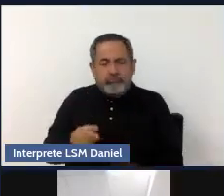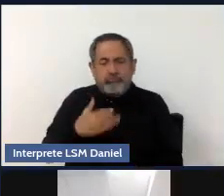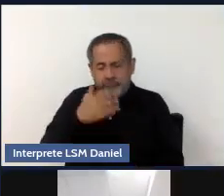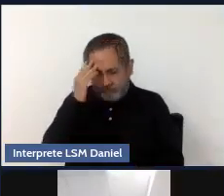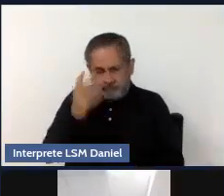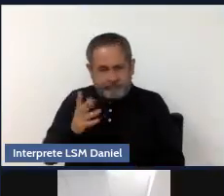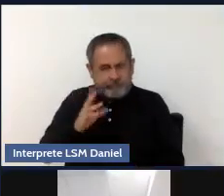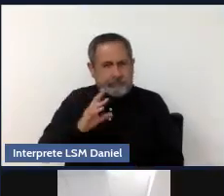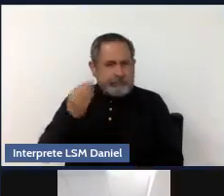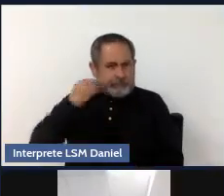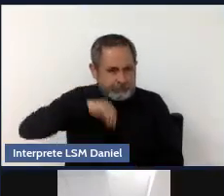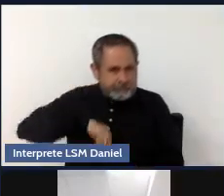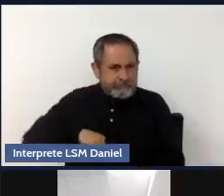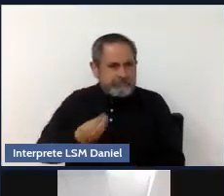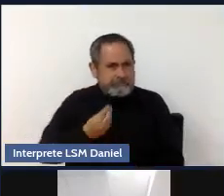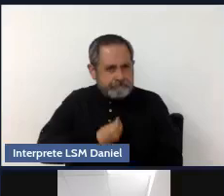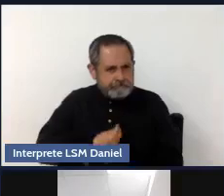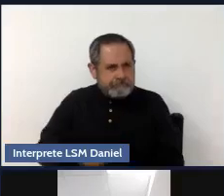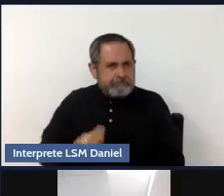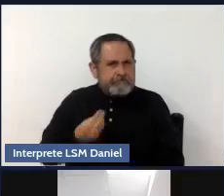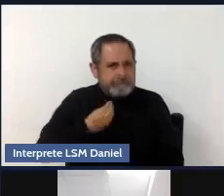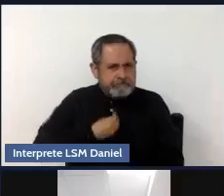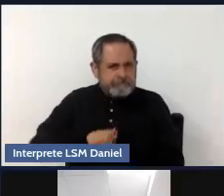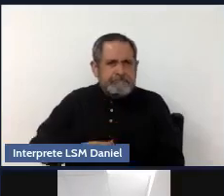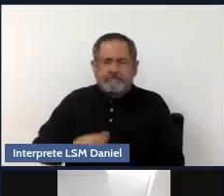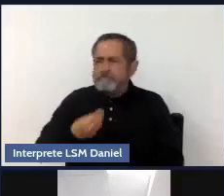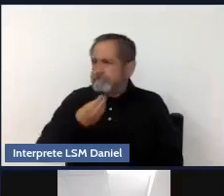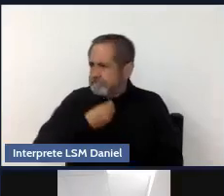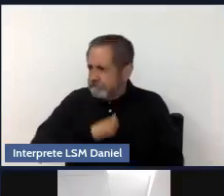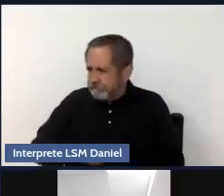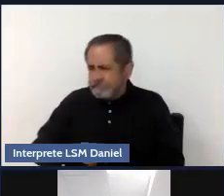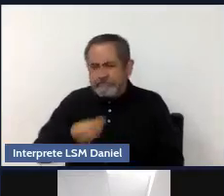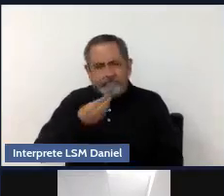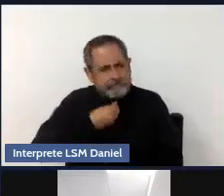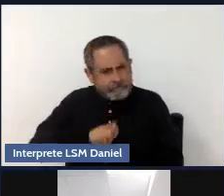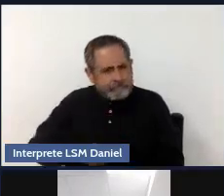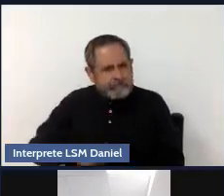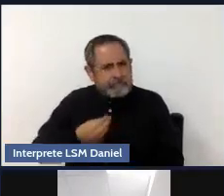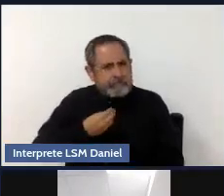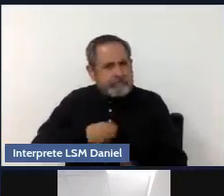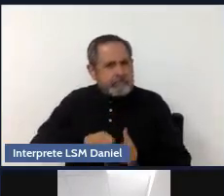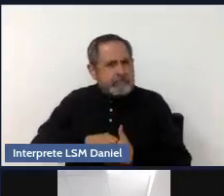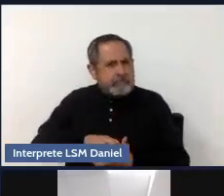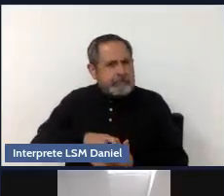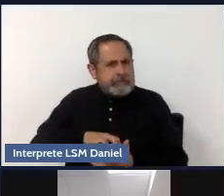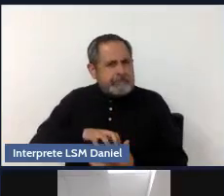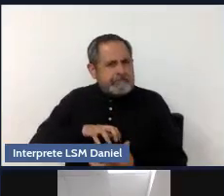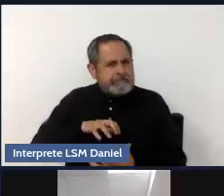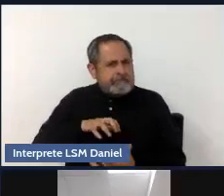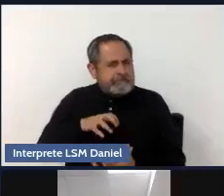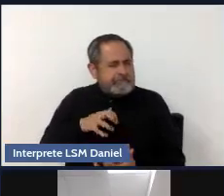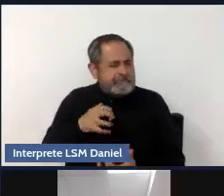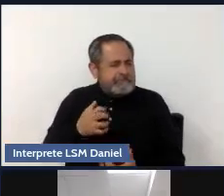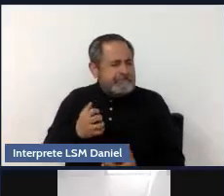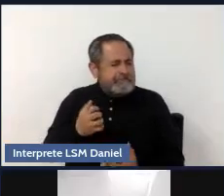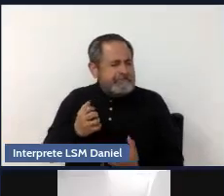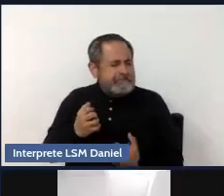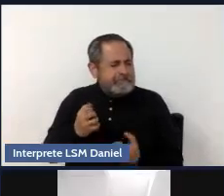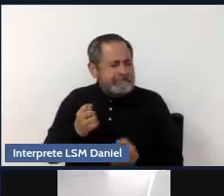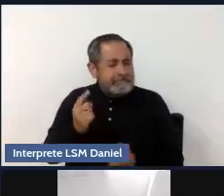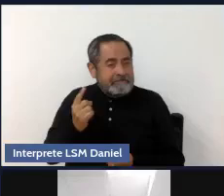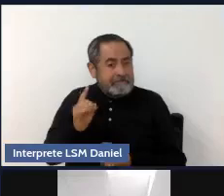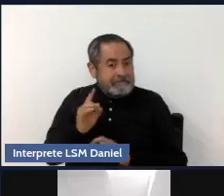reprimiendo, reprimiendo, reprimiendo y entonces se van acumulando, acumulando, acumulando hasta que llega la gota que derrama el vaso